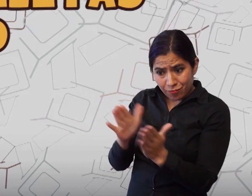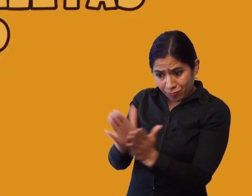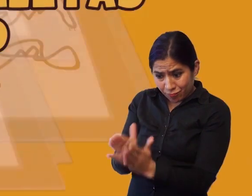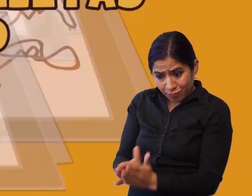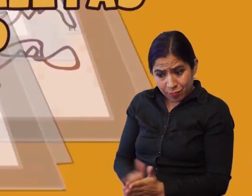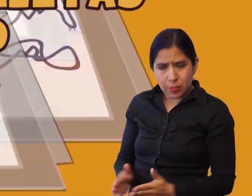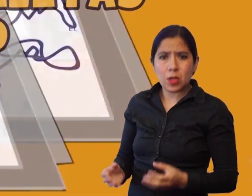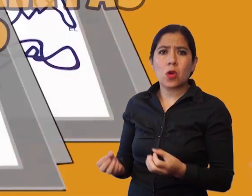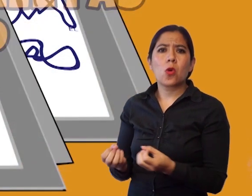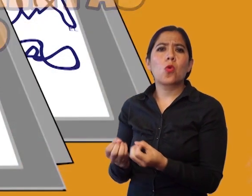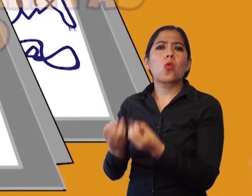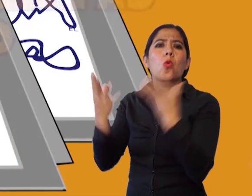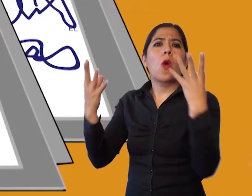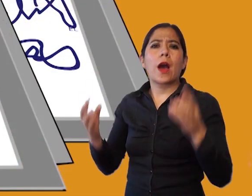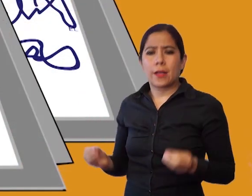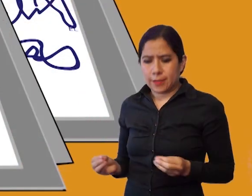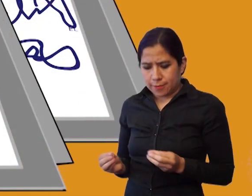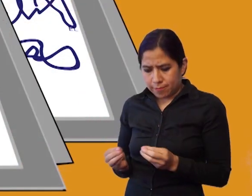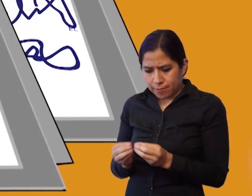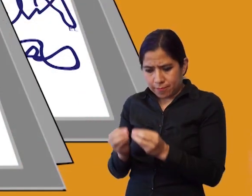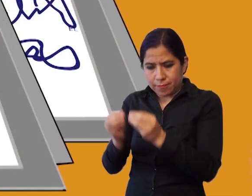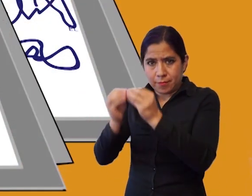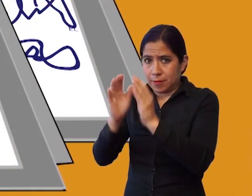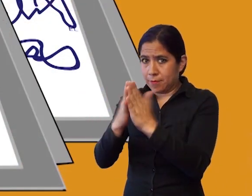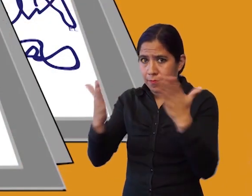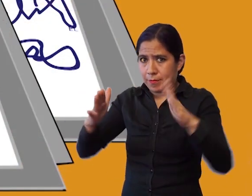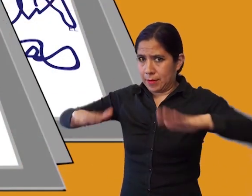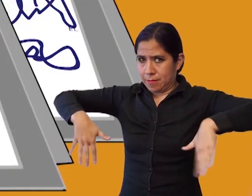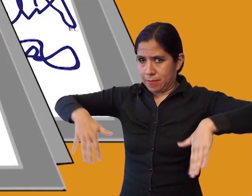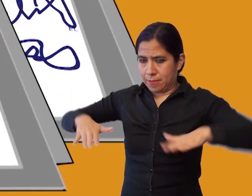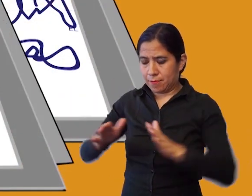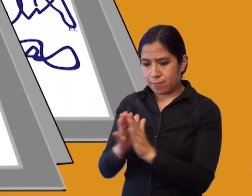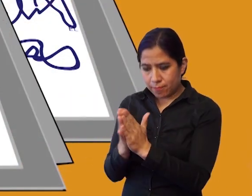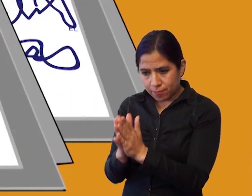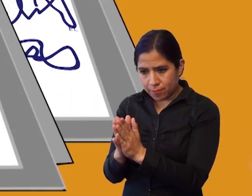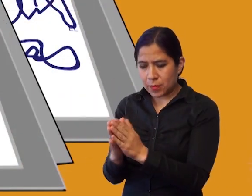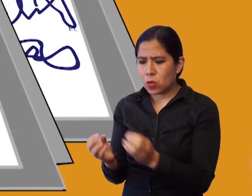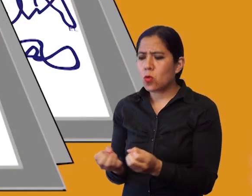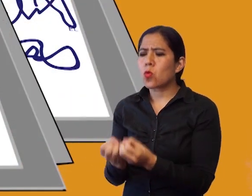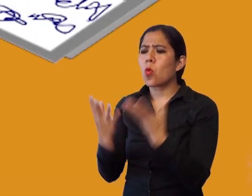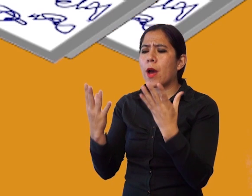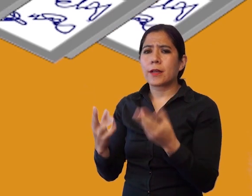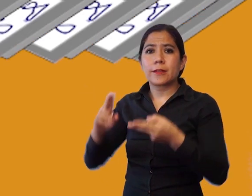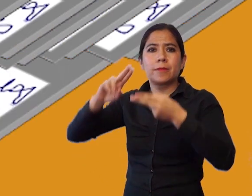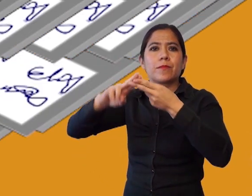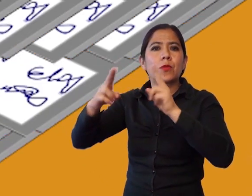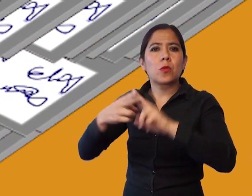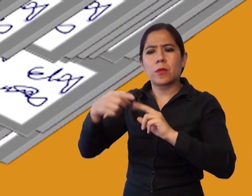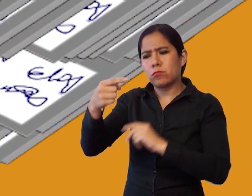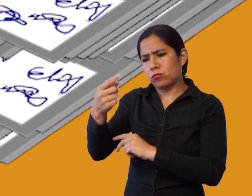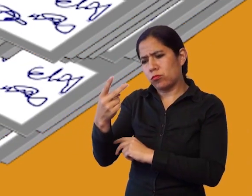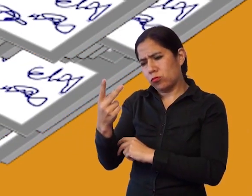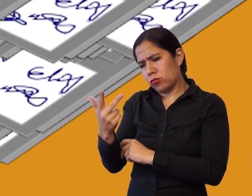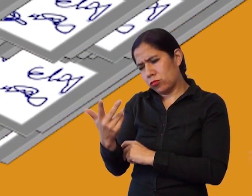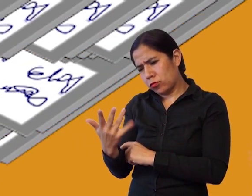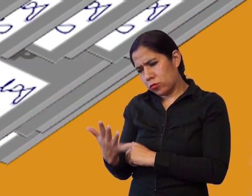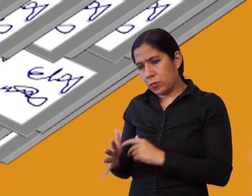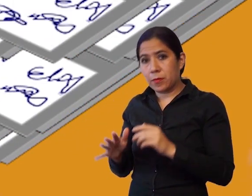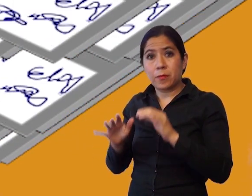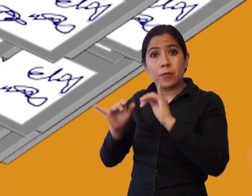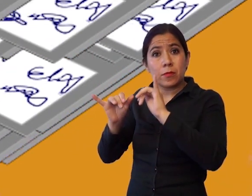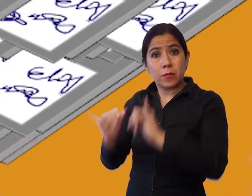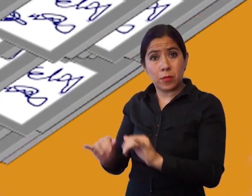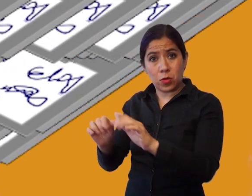que es el recuento de las papeletas sin desdoblarlas, para posteriormente numerarlas, cada una en el lugar